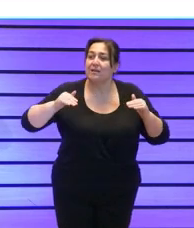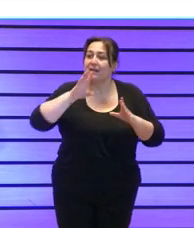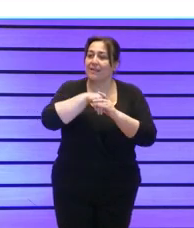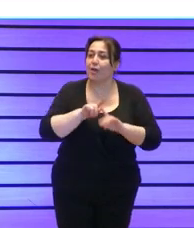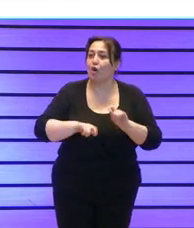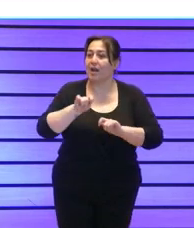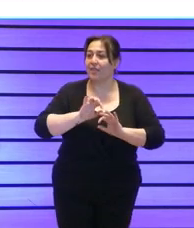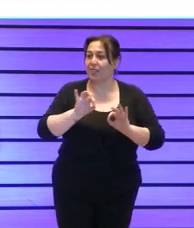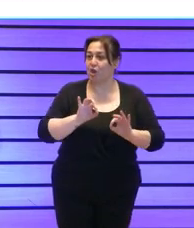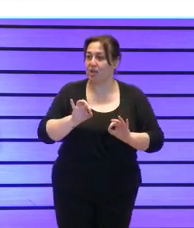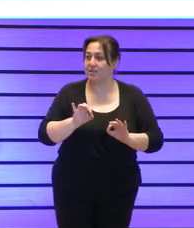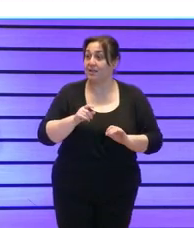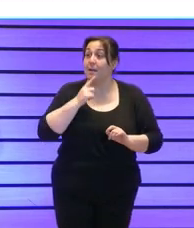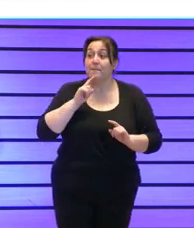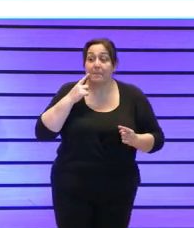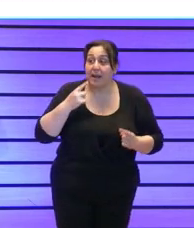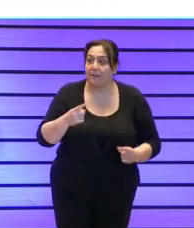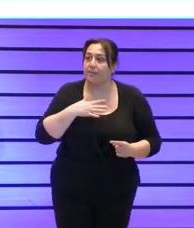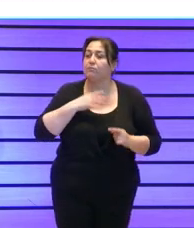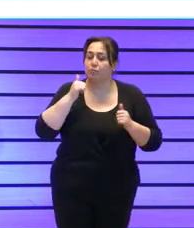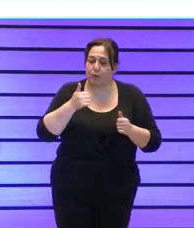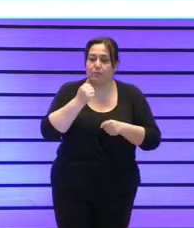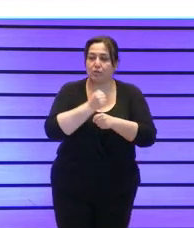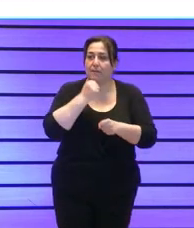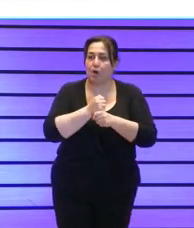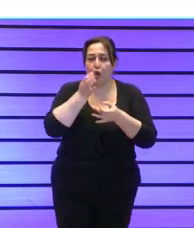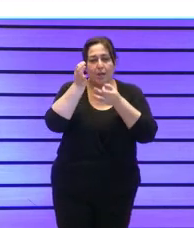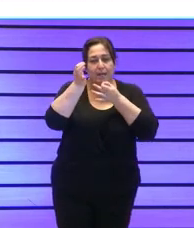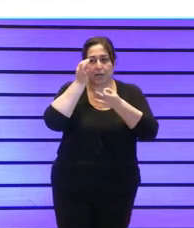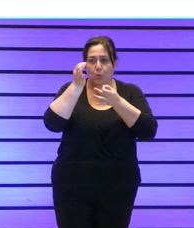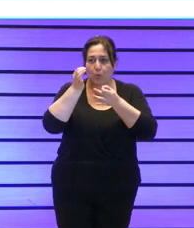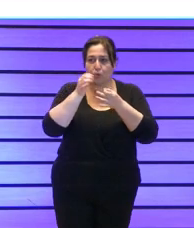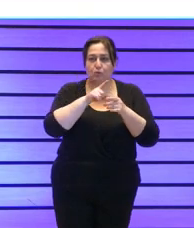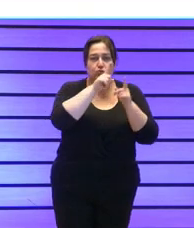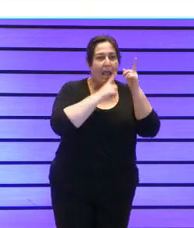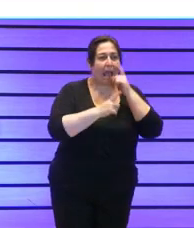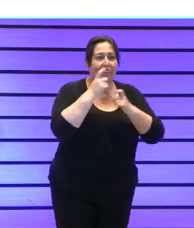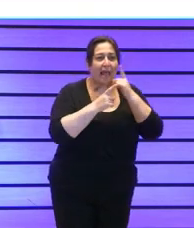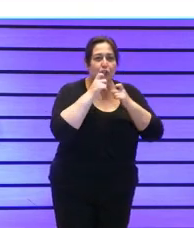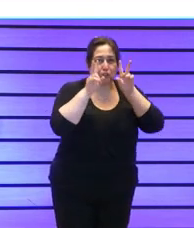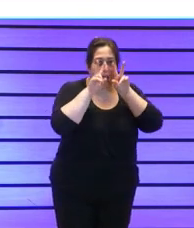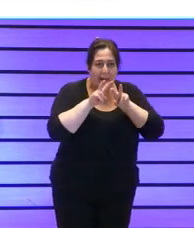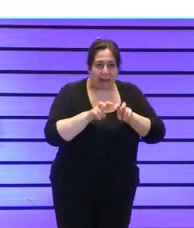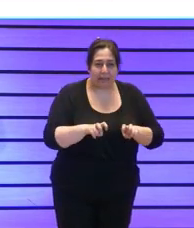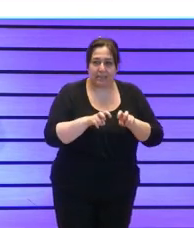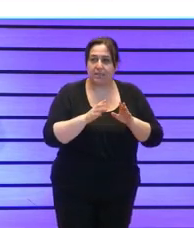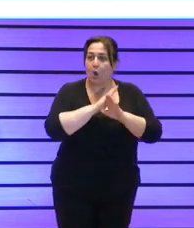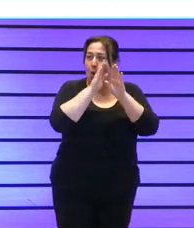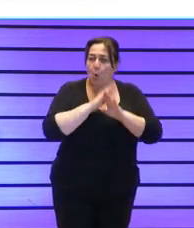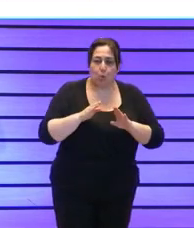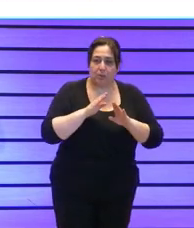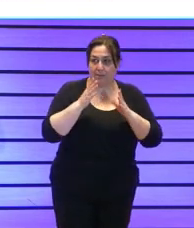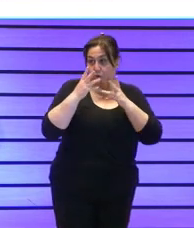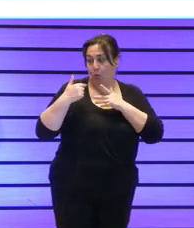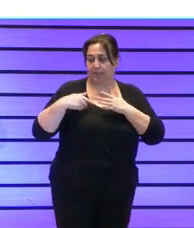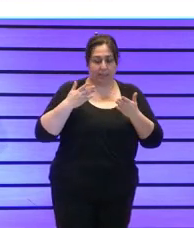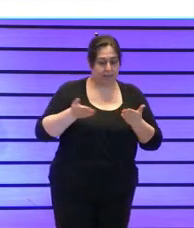Y por primera vez nos pusimos a hacer un trabajo riguroso cogiendo un análisis de datos de las últimas cuentas auditadas de todas las entidades